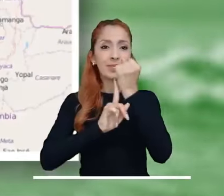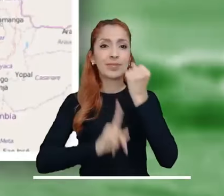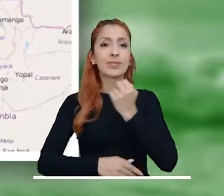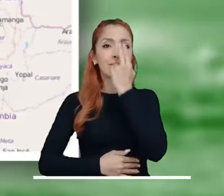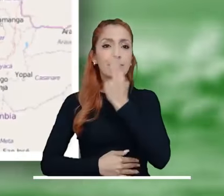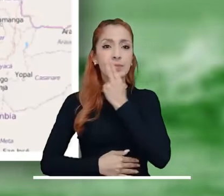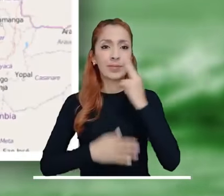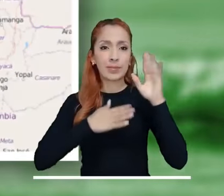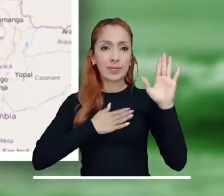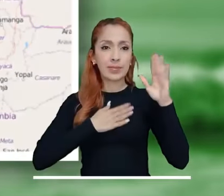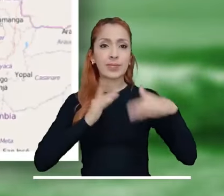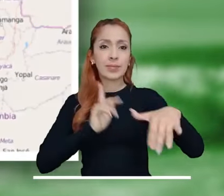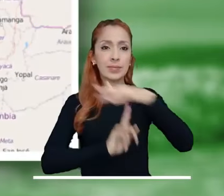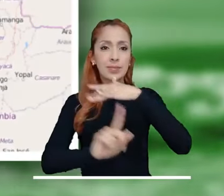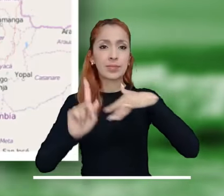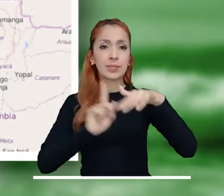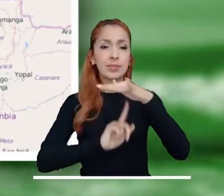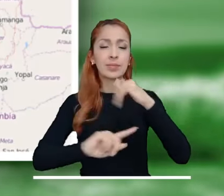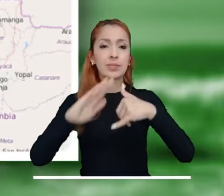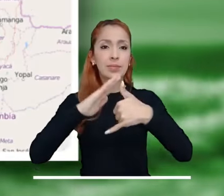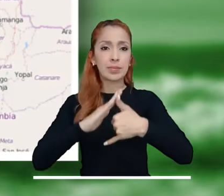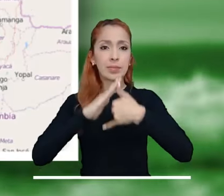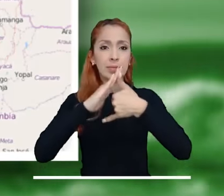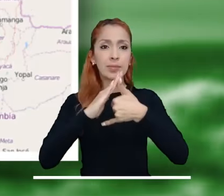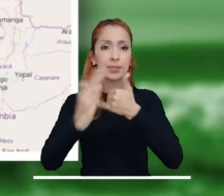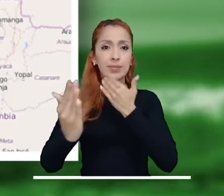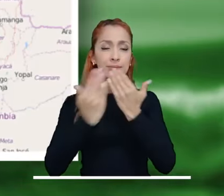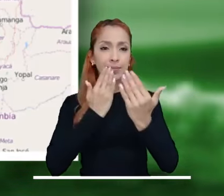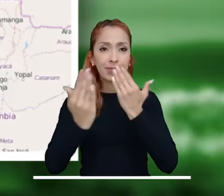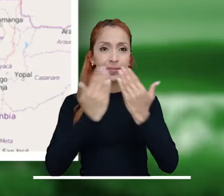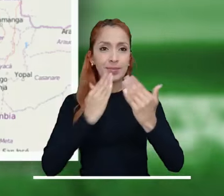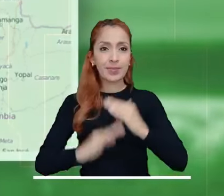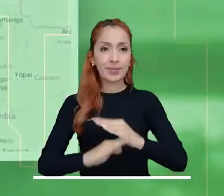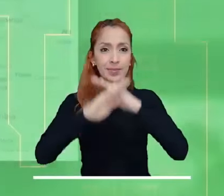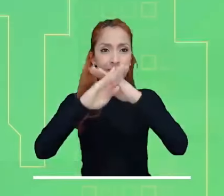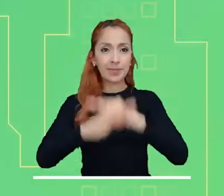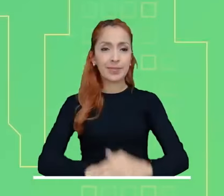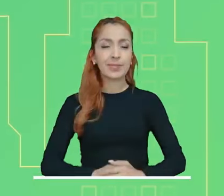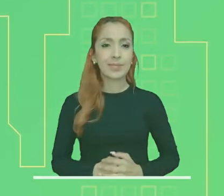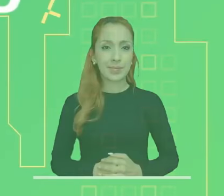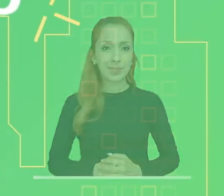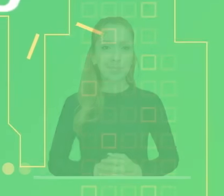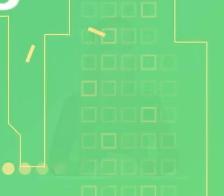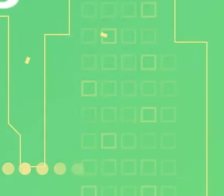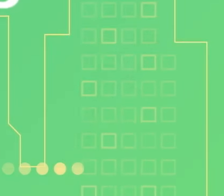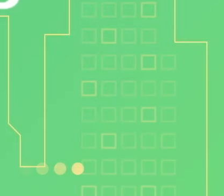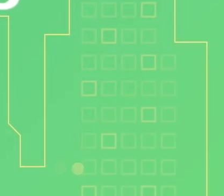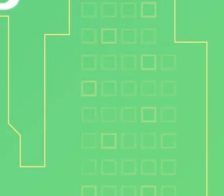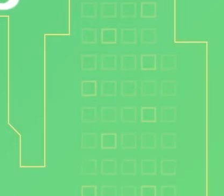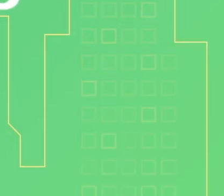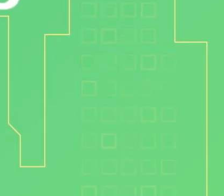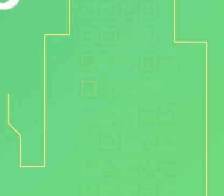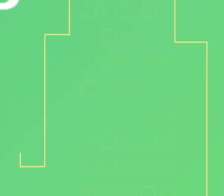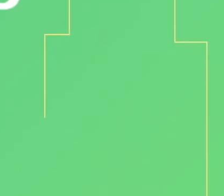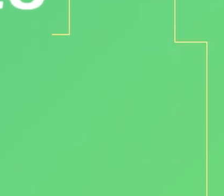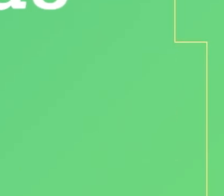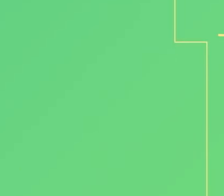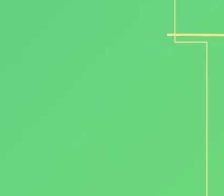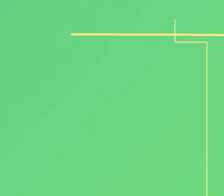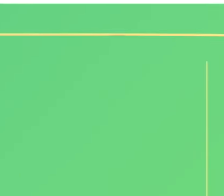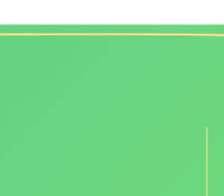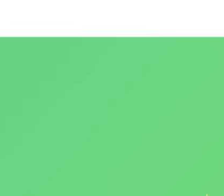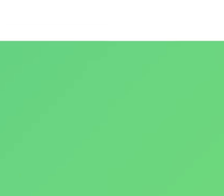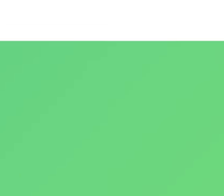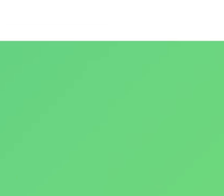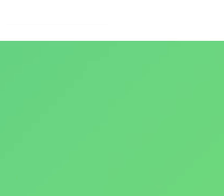centro del Océano Pacífico y al suroccidente del Mar Caribe. Síguenos en nuestras redes sociales. Nuestro